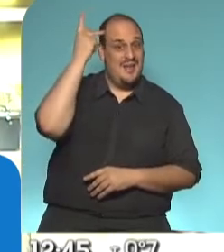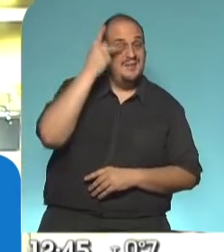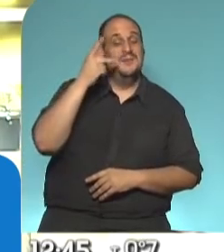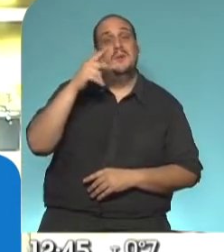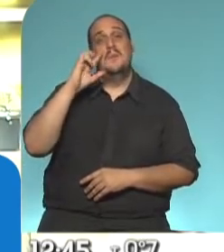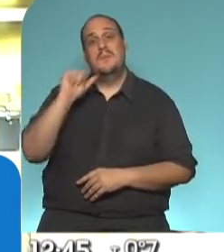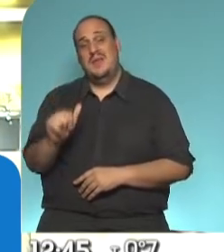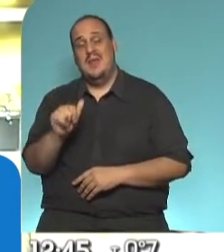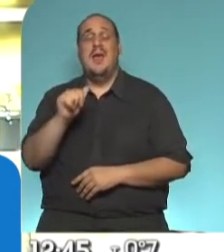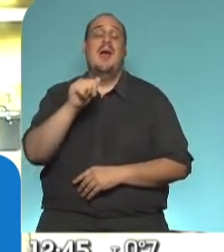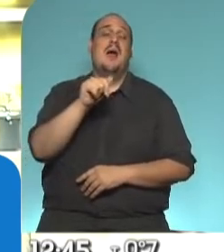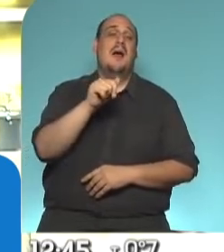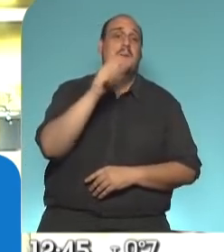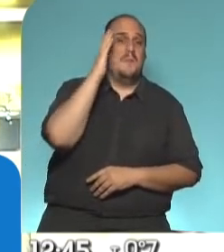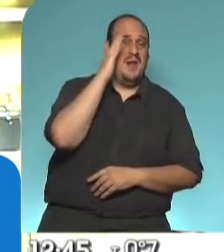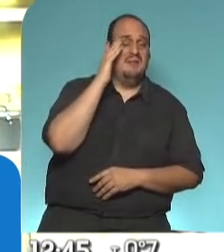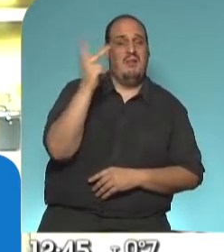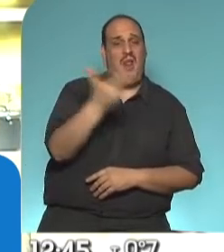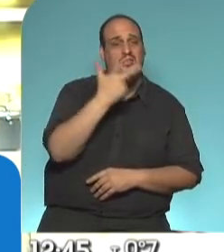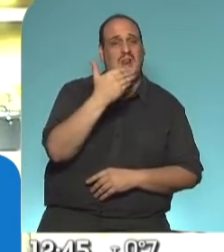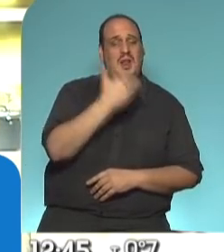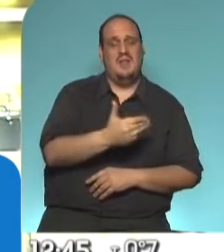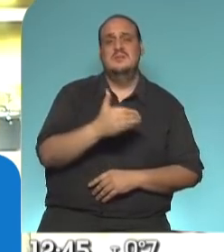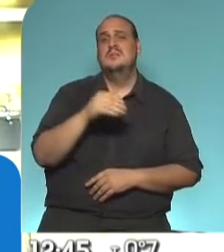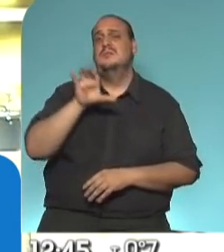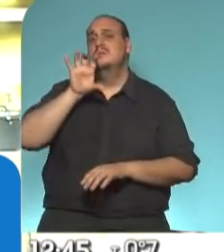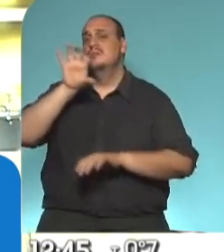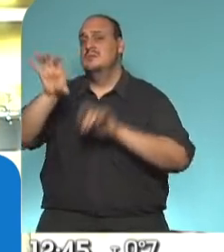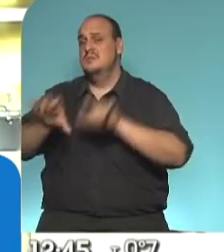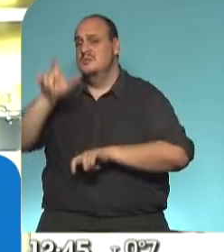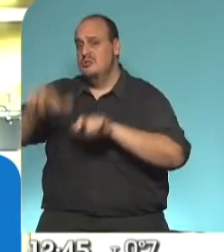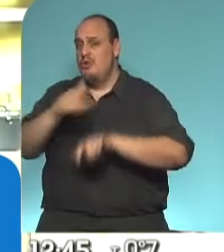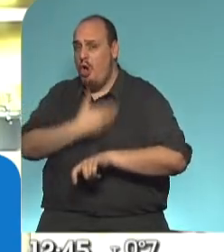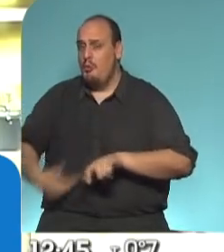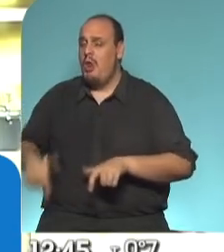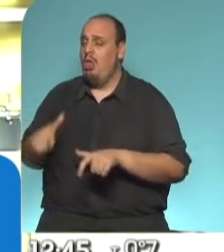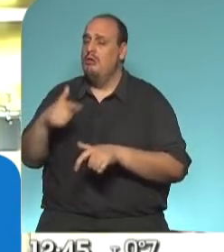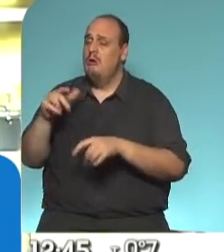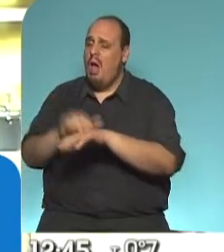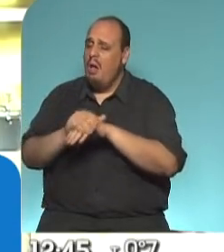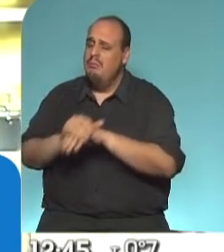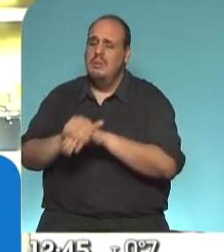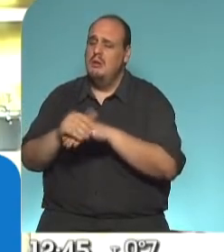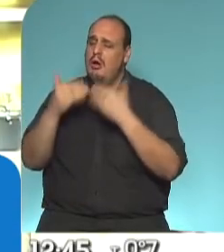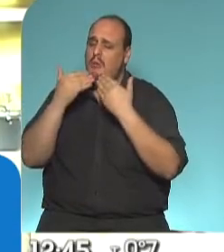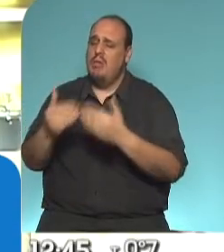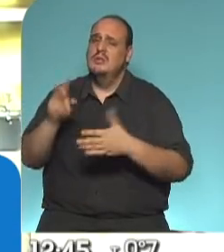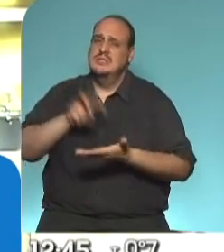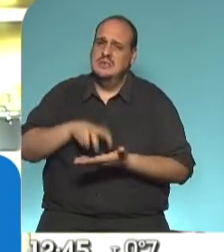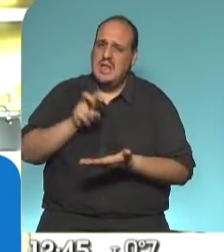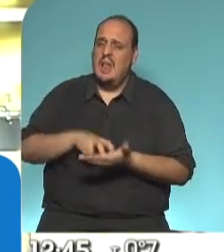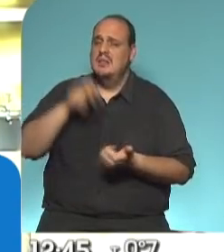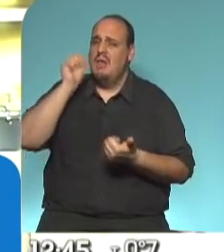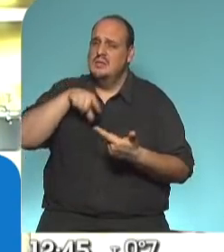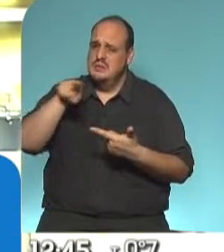gracias Martín, gracias a cada uno de los gobernadores queridos, amigos, gobernador de Salta, gobernador de